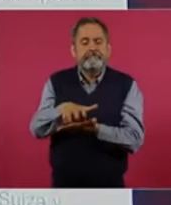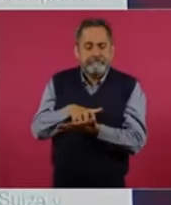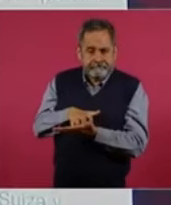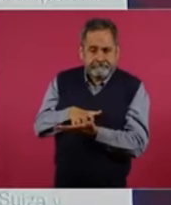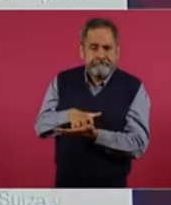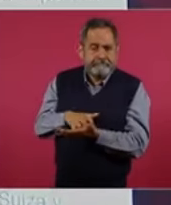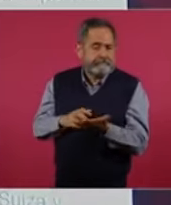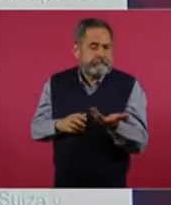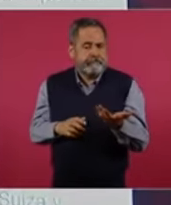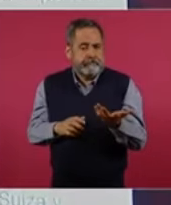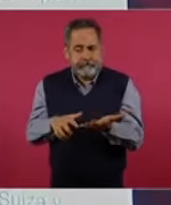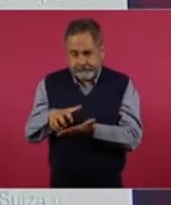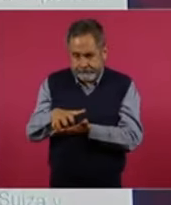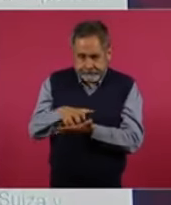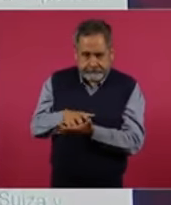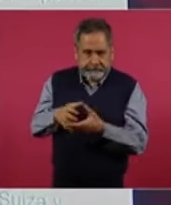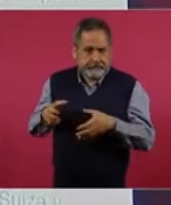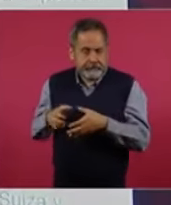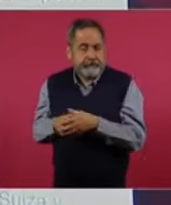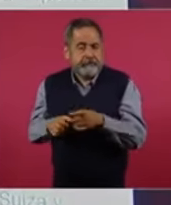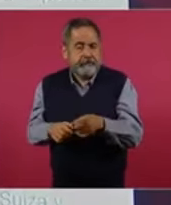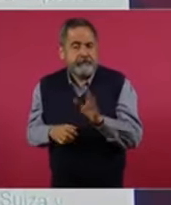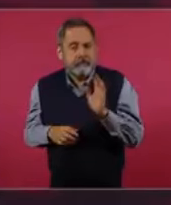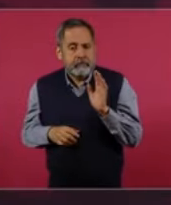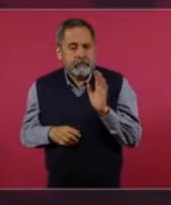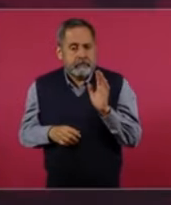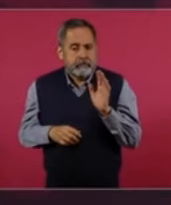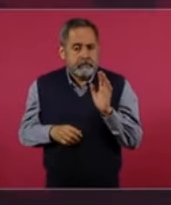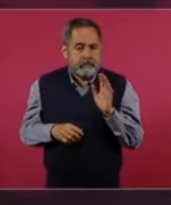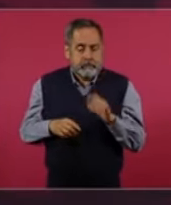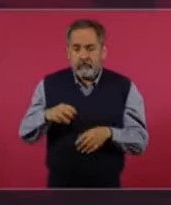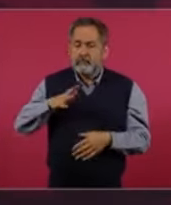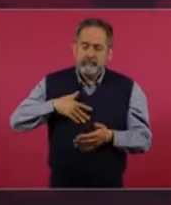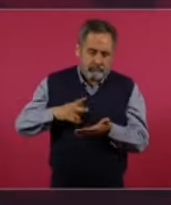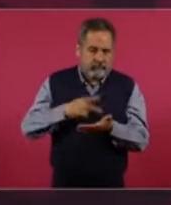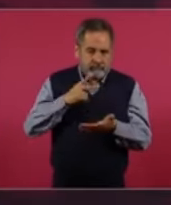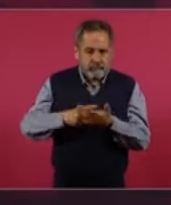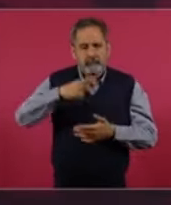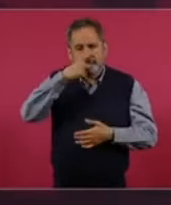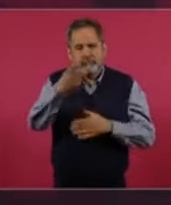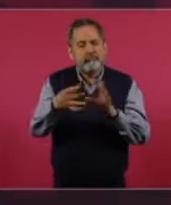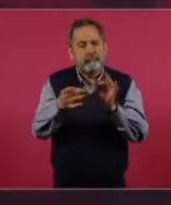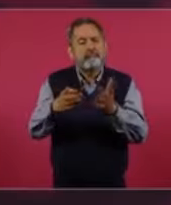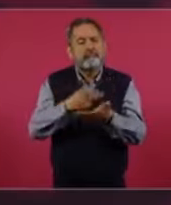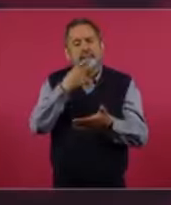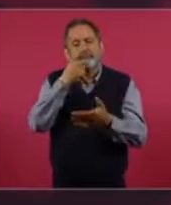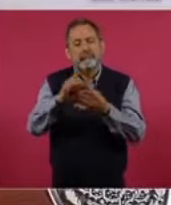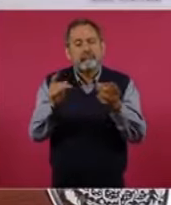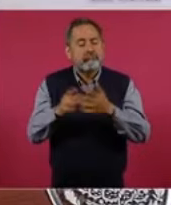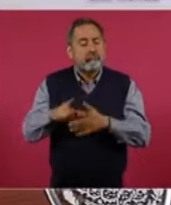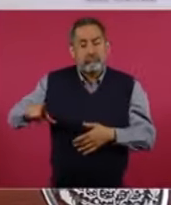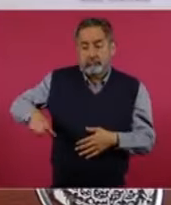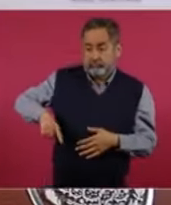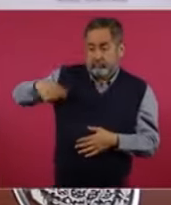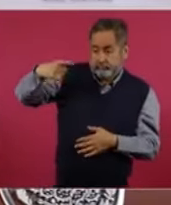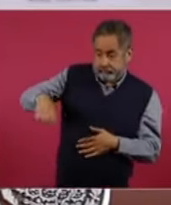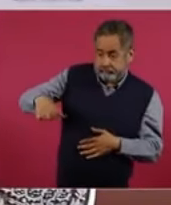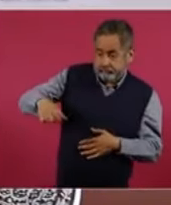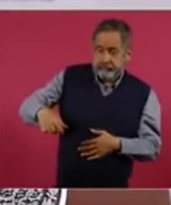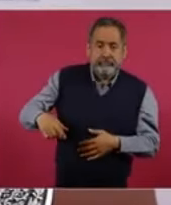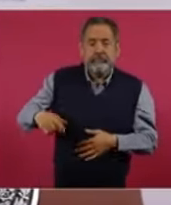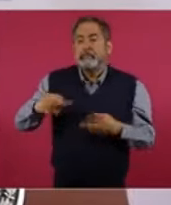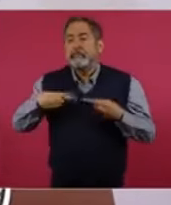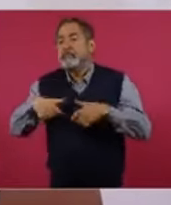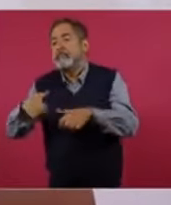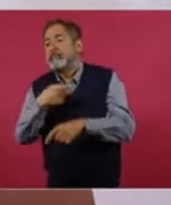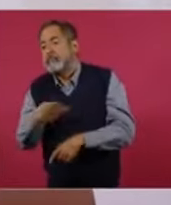que no haya, como siempre lo decimos, un gobierno rico con pueblo pobre,